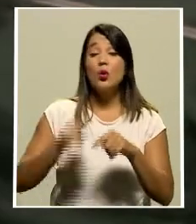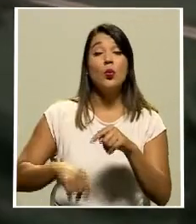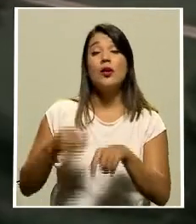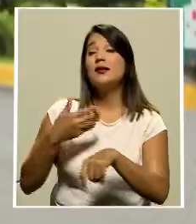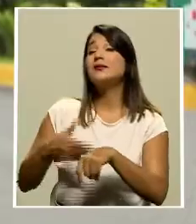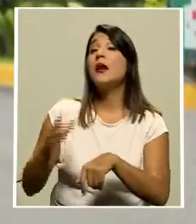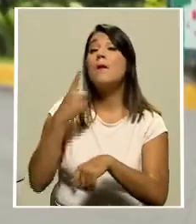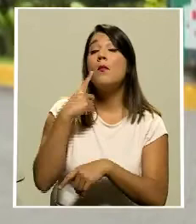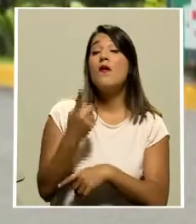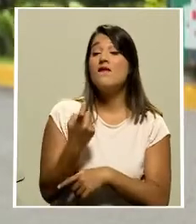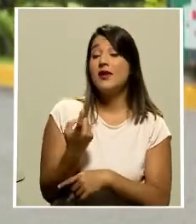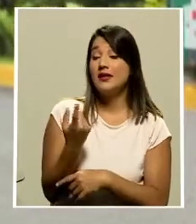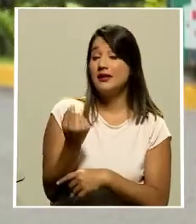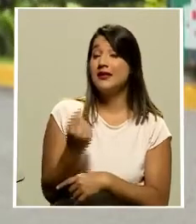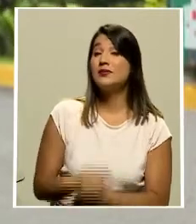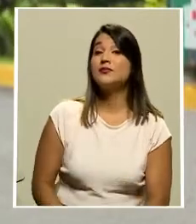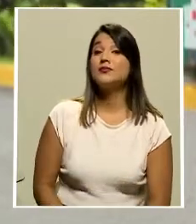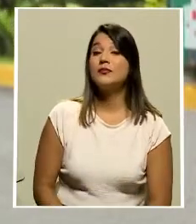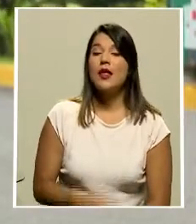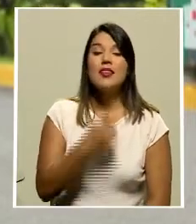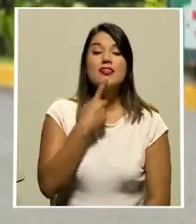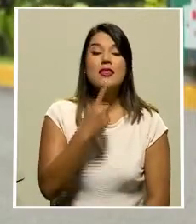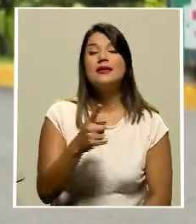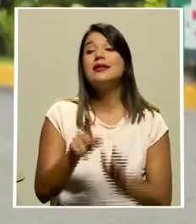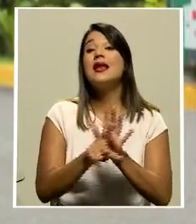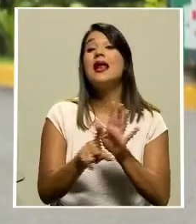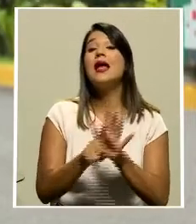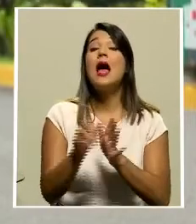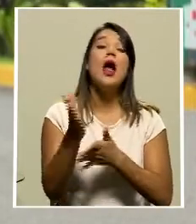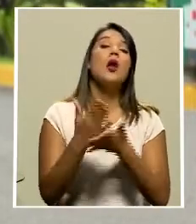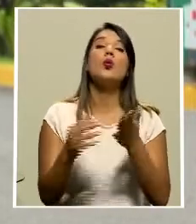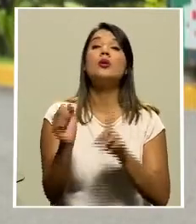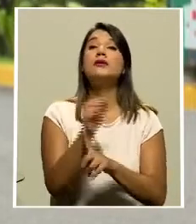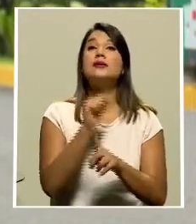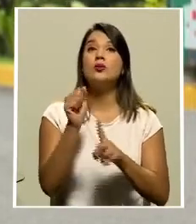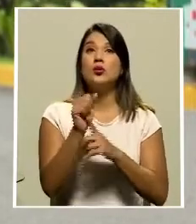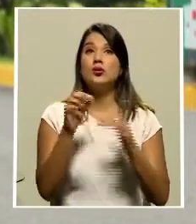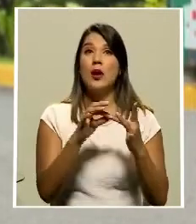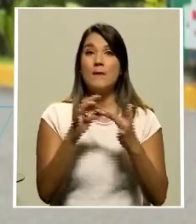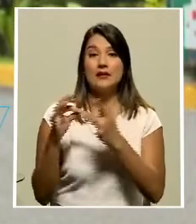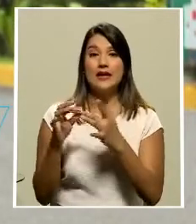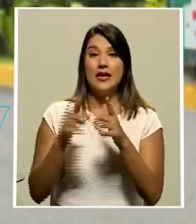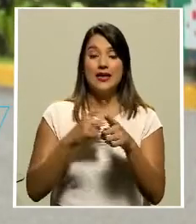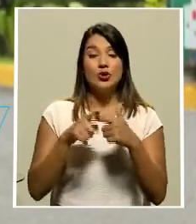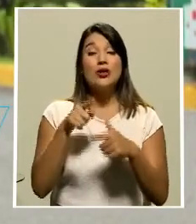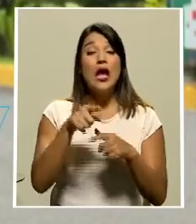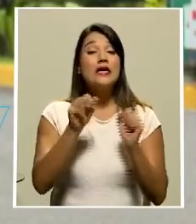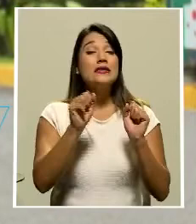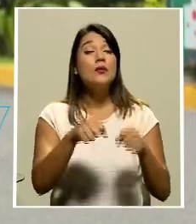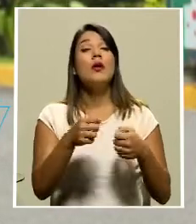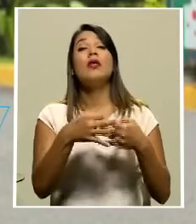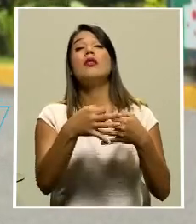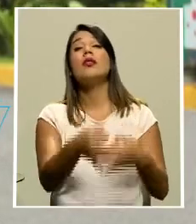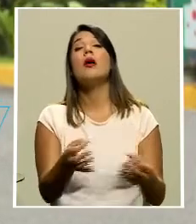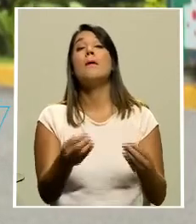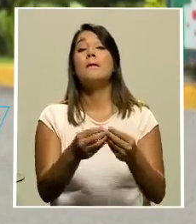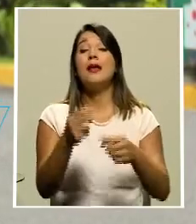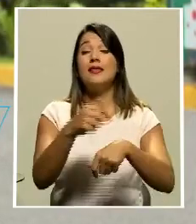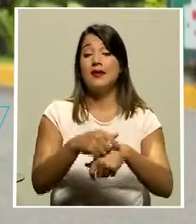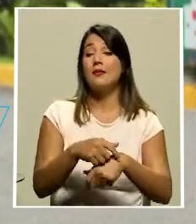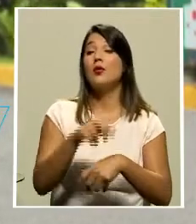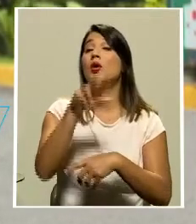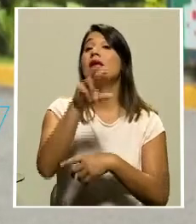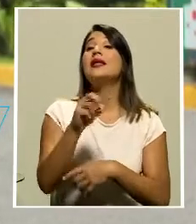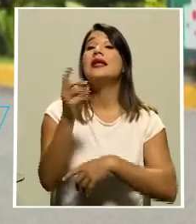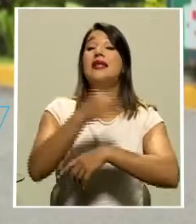presupuesto. Establece la ley que hay casos de excepción, situaciones especiales, donde se podría prorrogar este plazo de 30 días